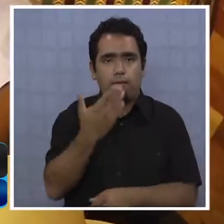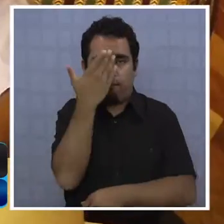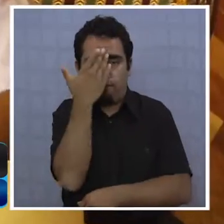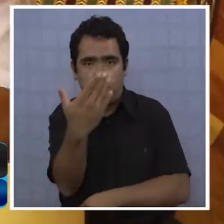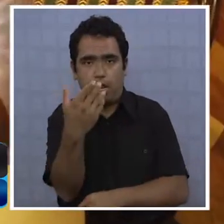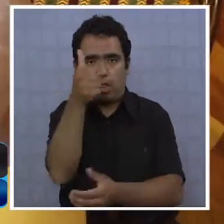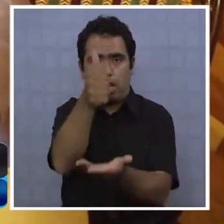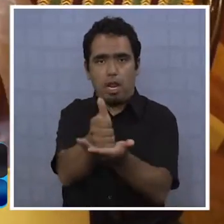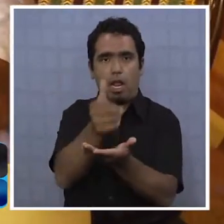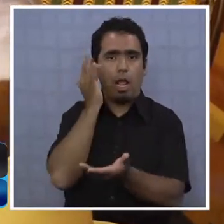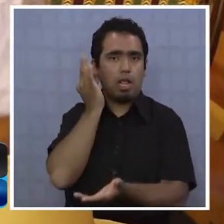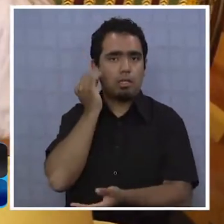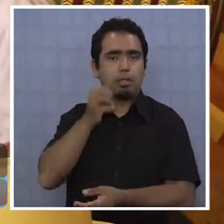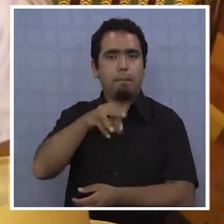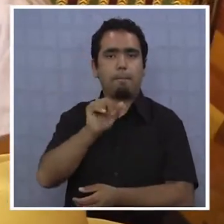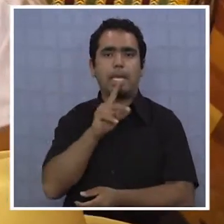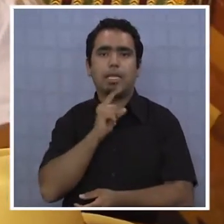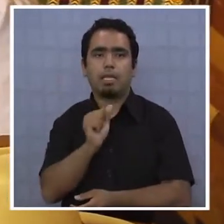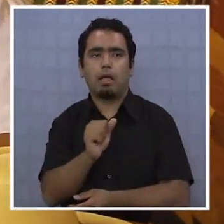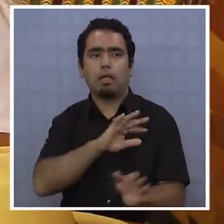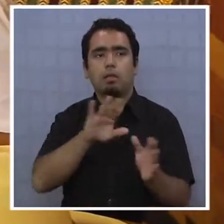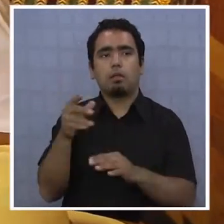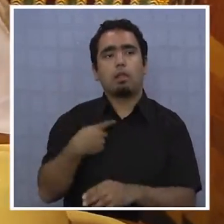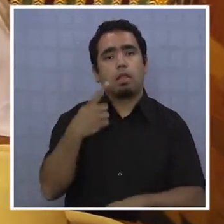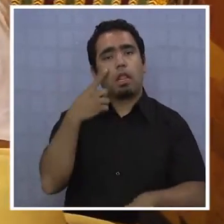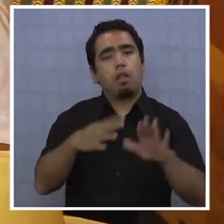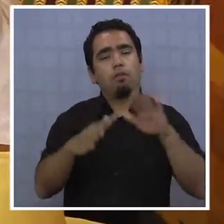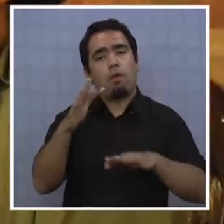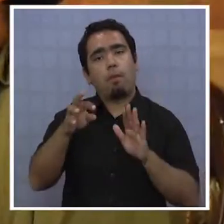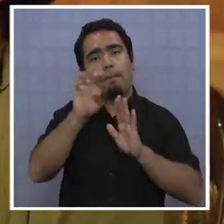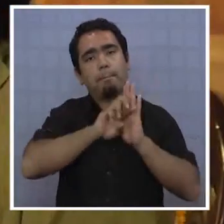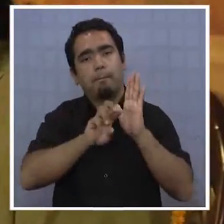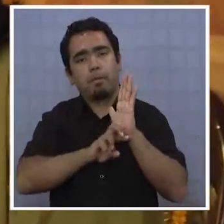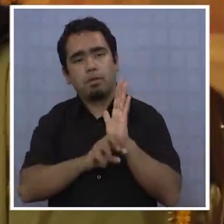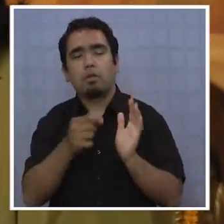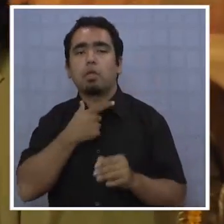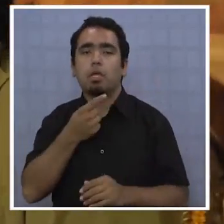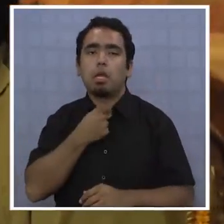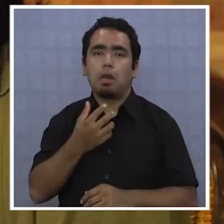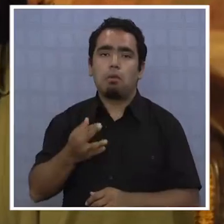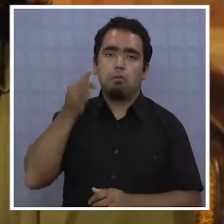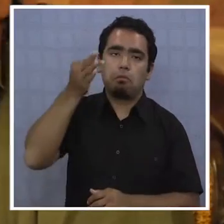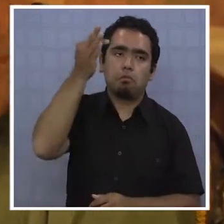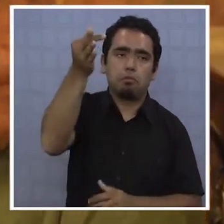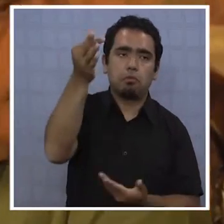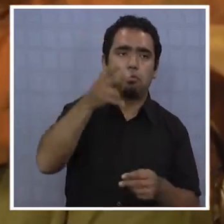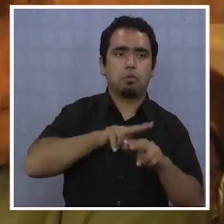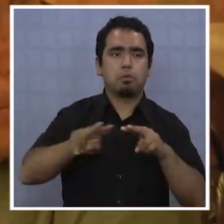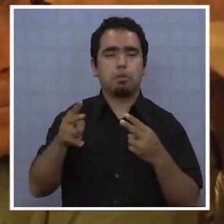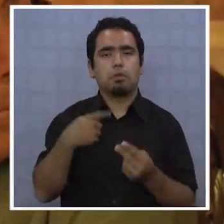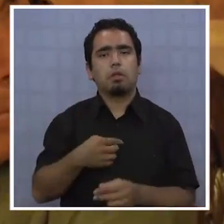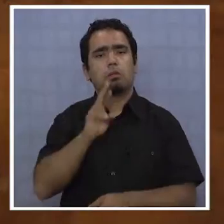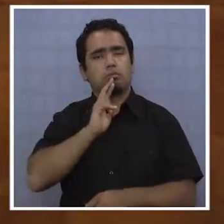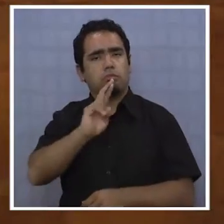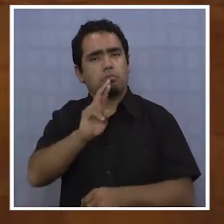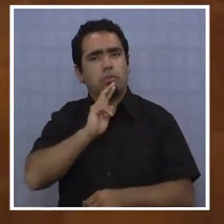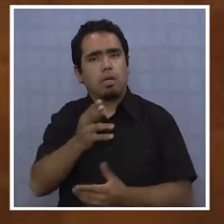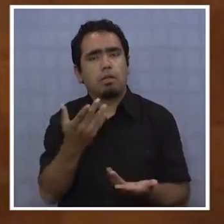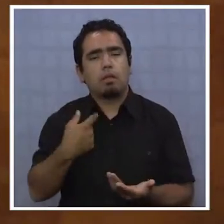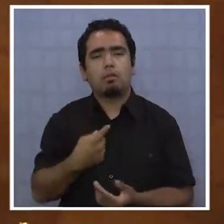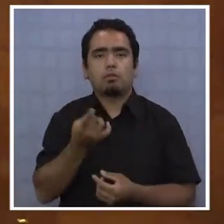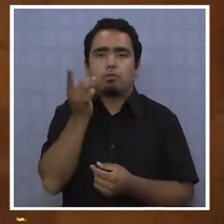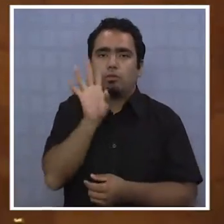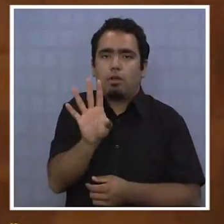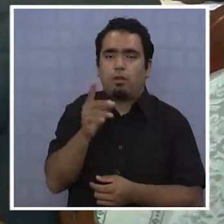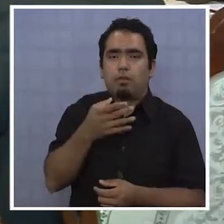frente a la actual alcaldesa, Mirta Dubost. Consultado respecto a posibles proyectos que le gustaría realizar en un virtual nuevo periodo, la